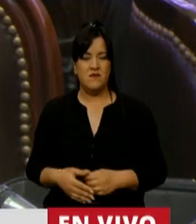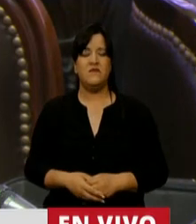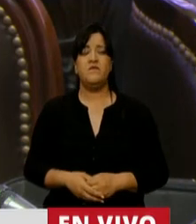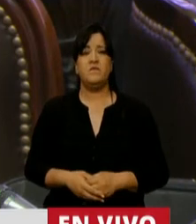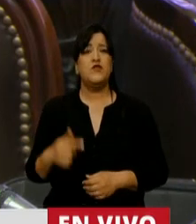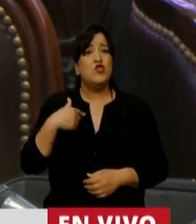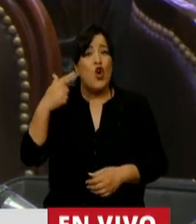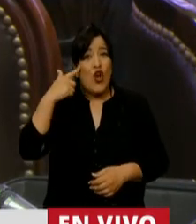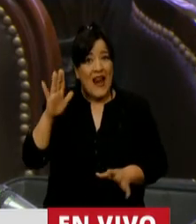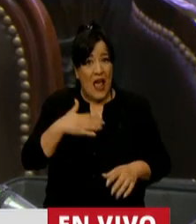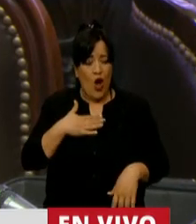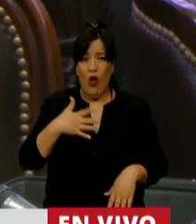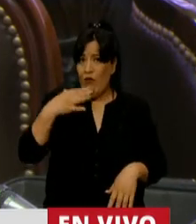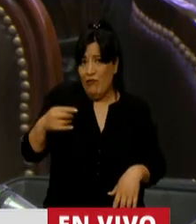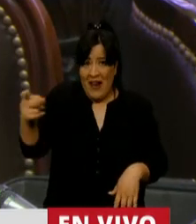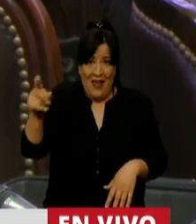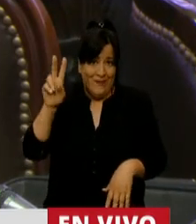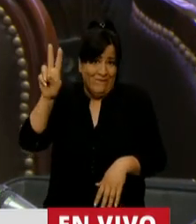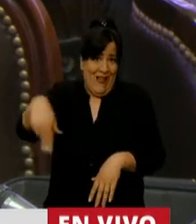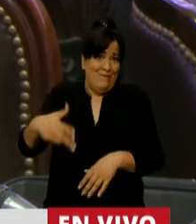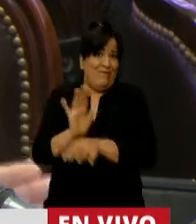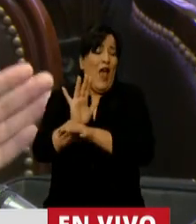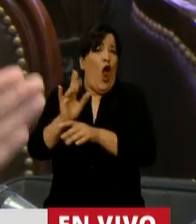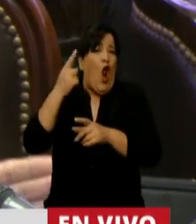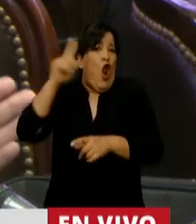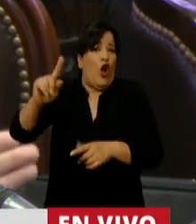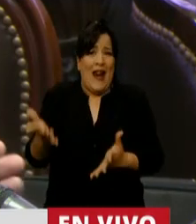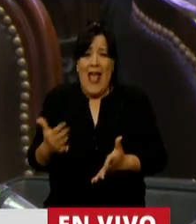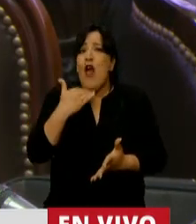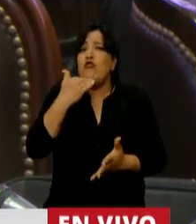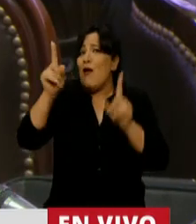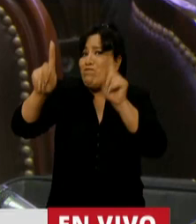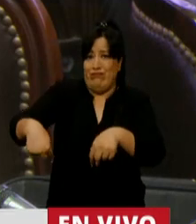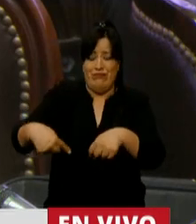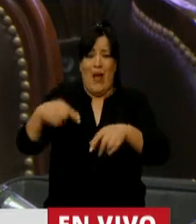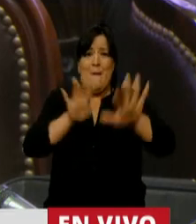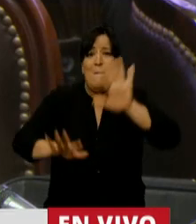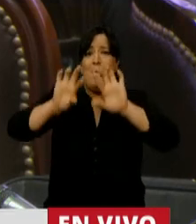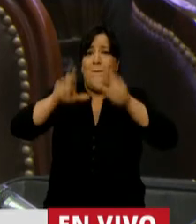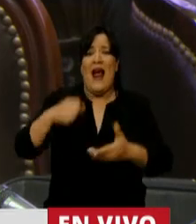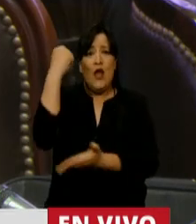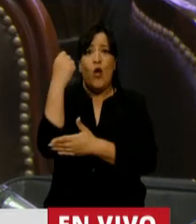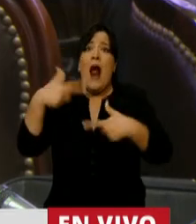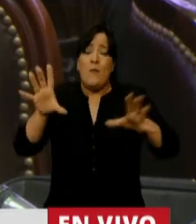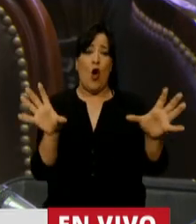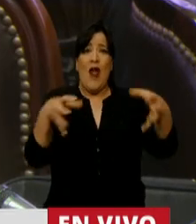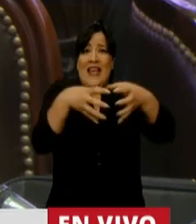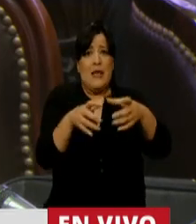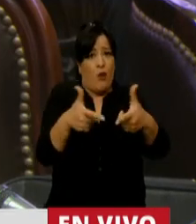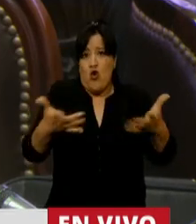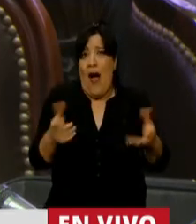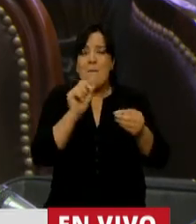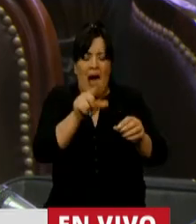Yo creo que es verdad, no creen los planes económicos, no saben hacer planes económicos, y no tienen equipo a lo mejor para hacer los planes